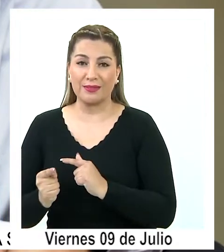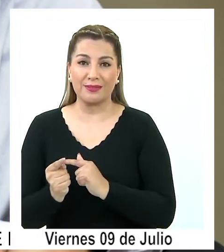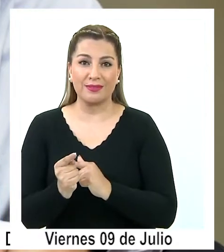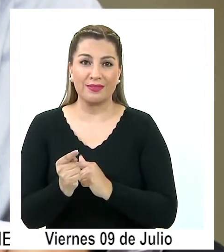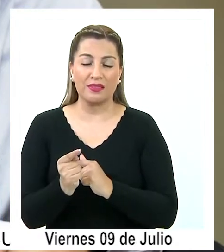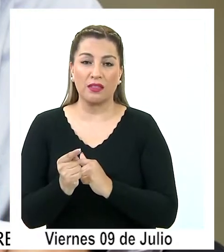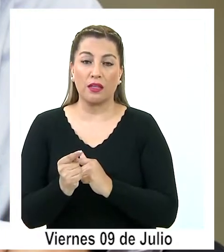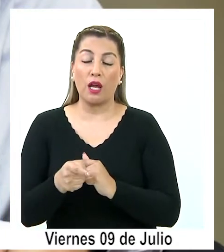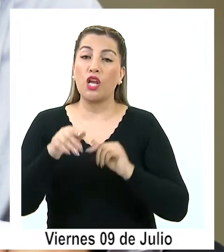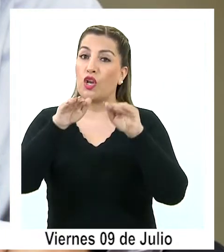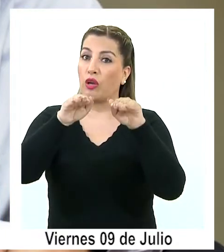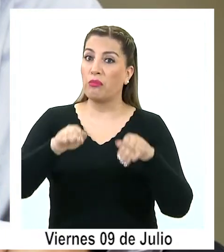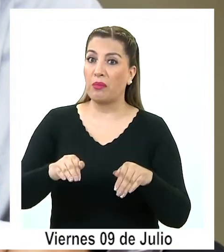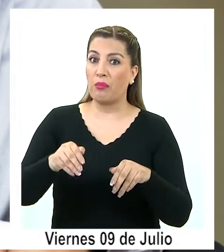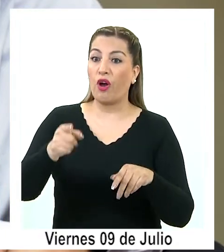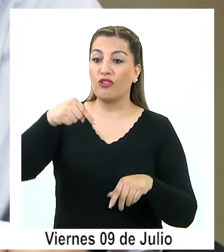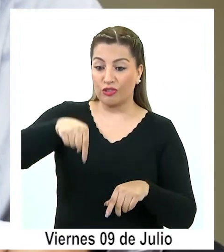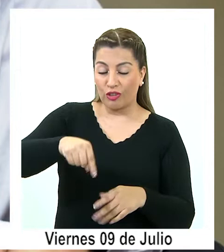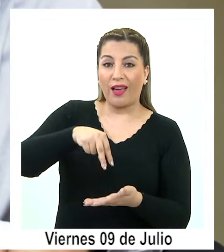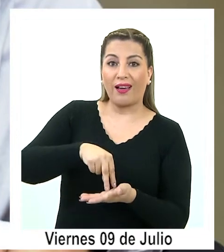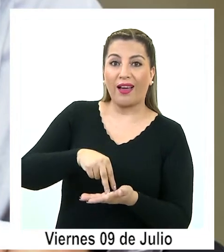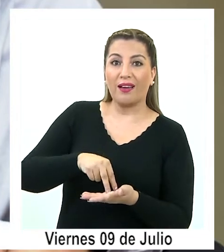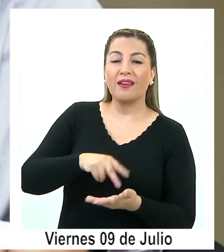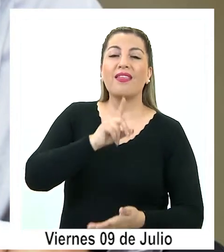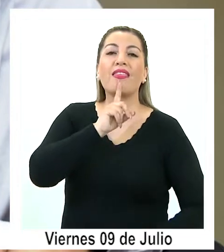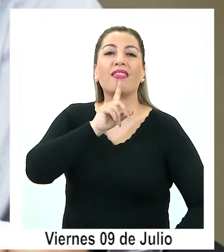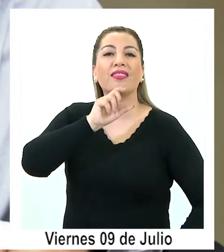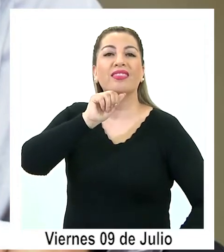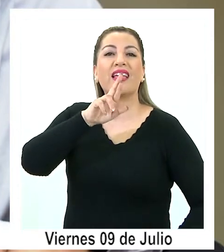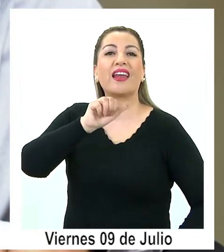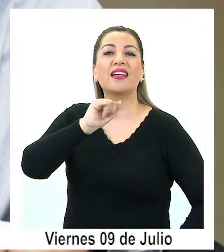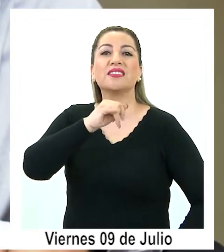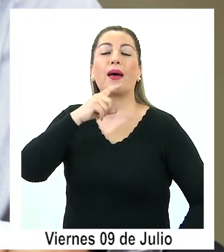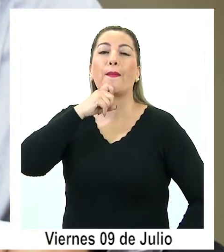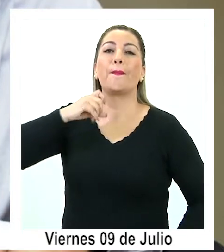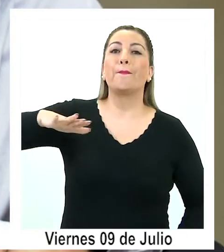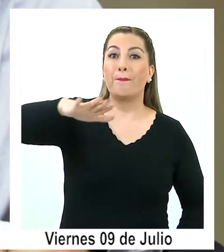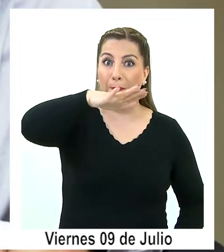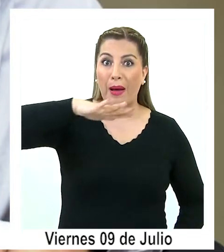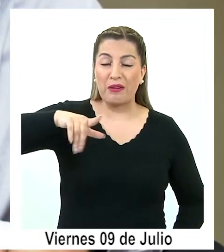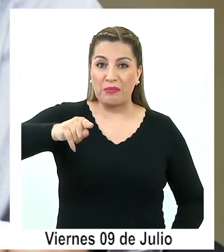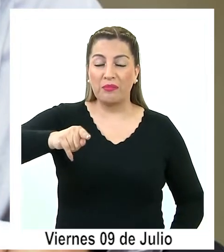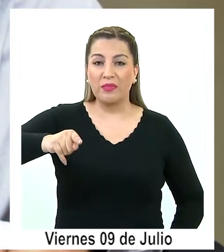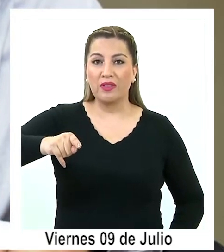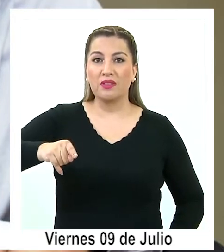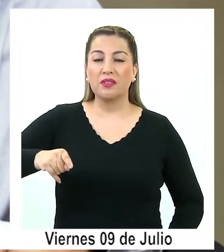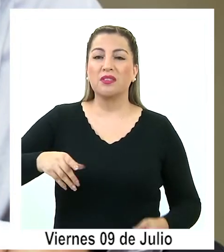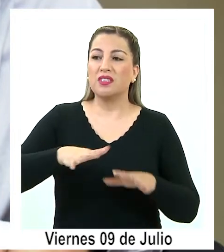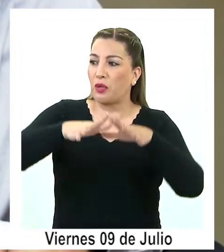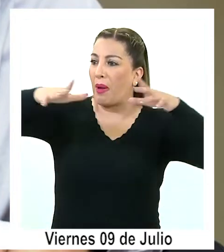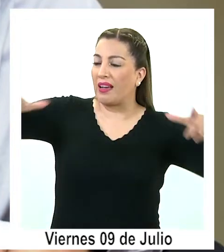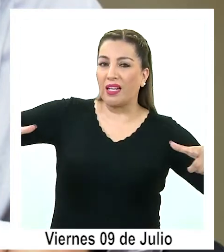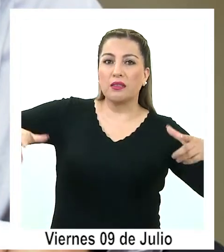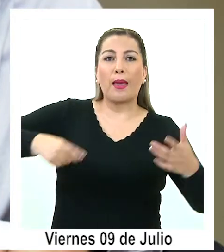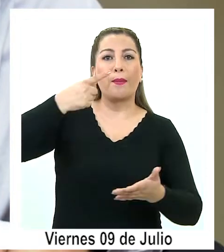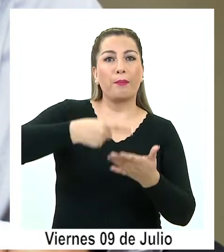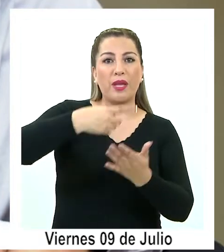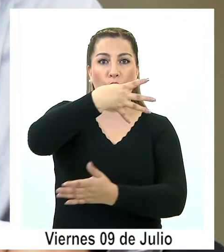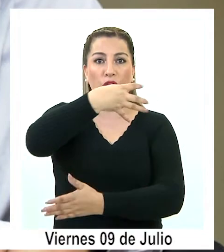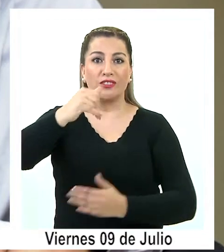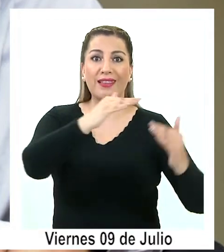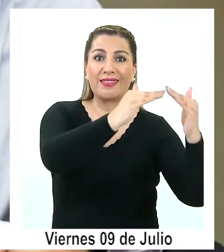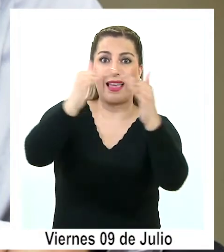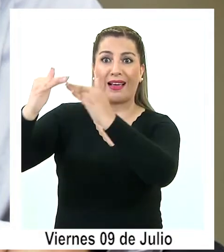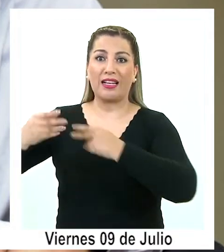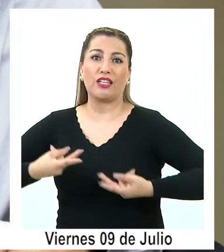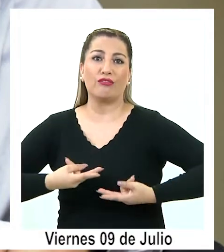lugar a ciertas obras como la que estábamos acá, en Terraza de la Pampa y Vista al Horizonte, que es parte de un PUH más grande, donde son más de 1.400